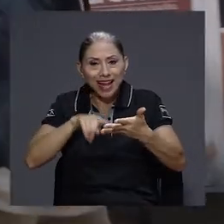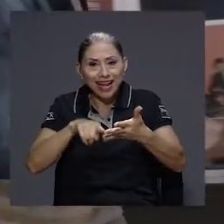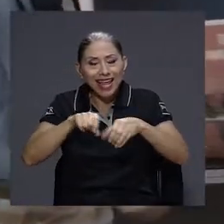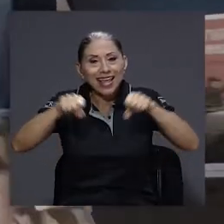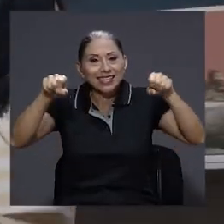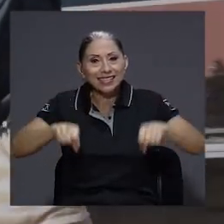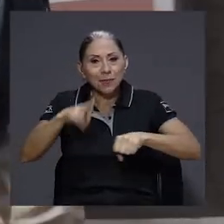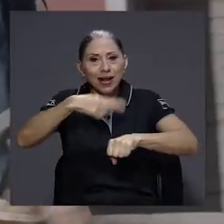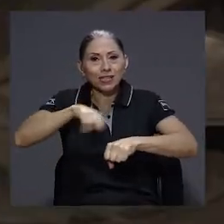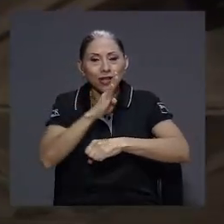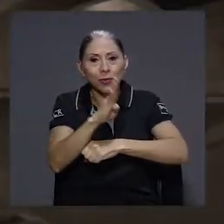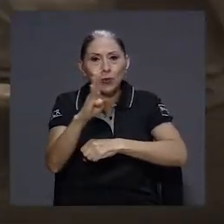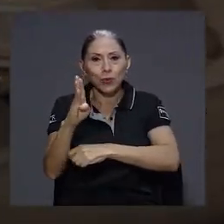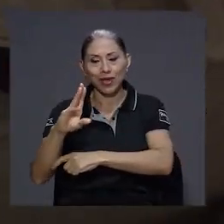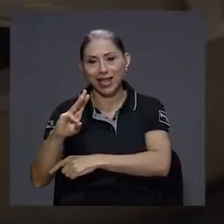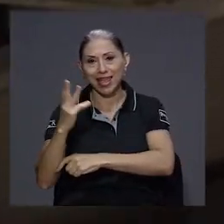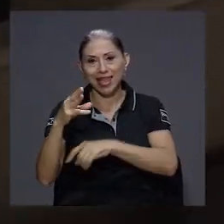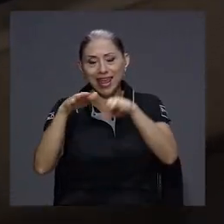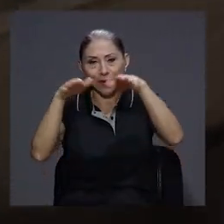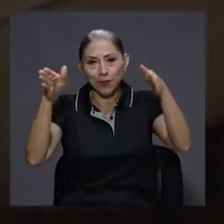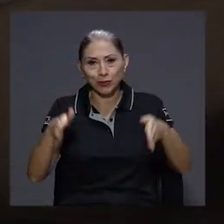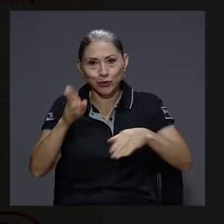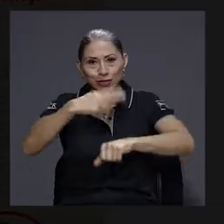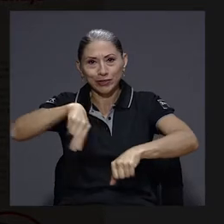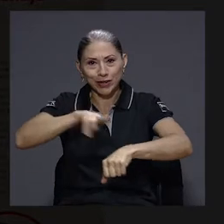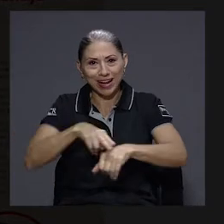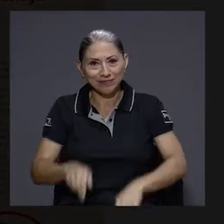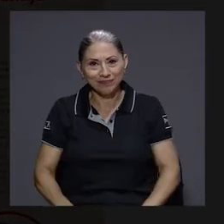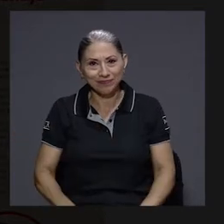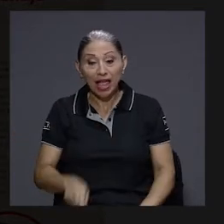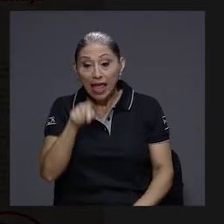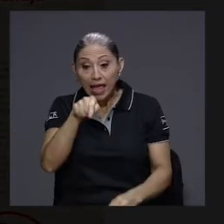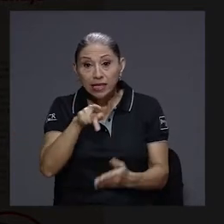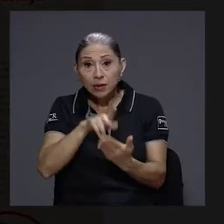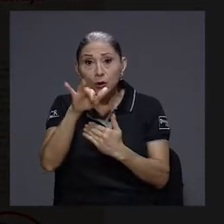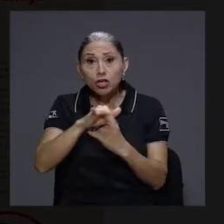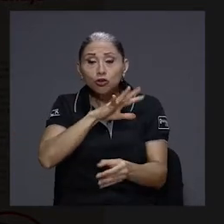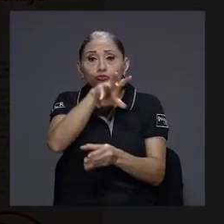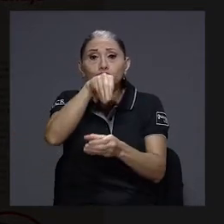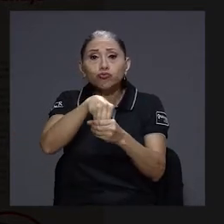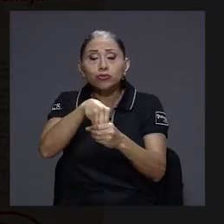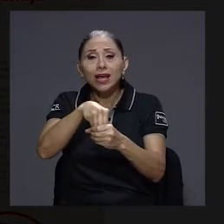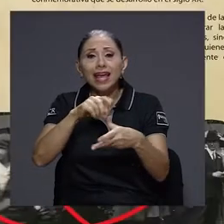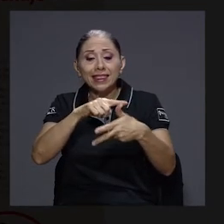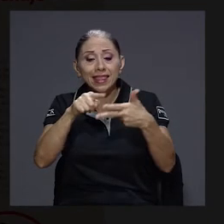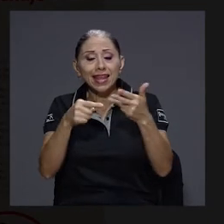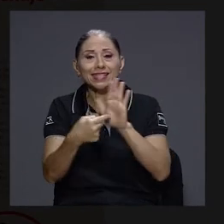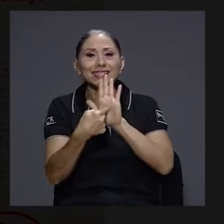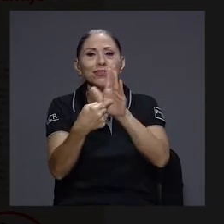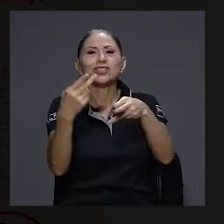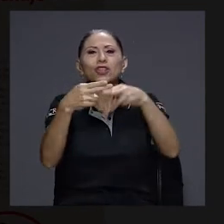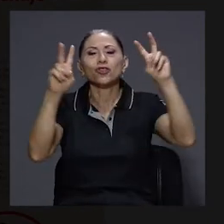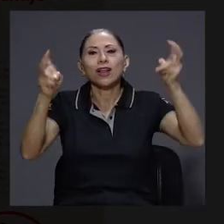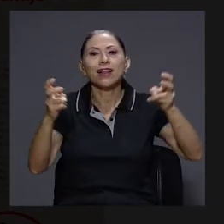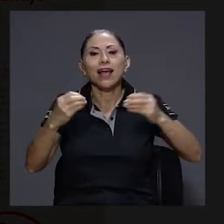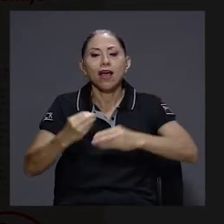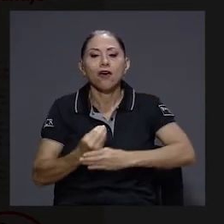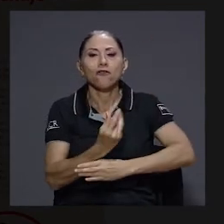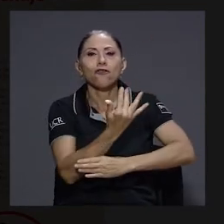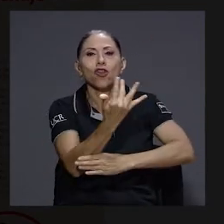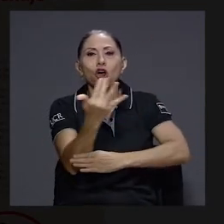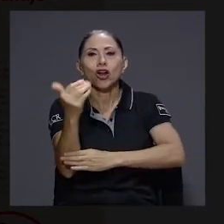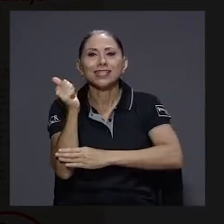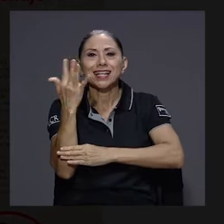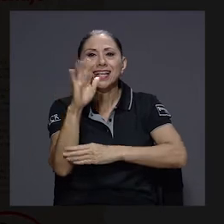Sistema Nacional de Bibliotecas y el Museo Nacional. El proyecto incluye tres exhibiciones tituladas Las Flores del